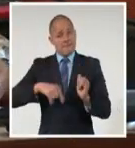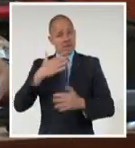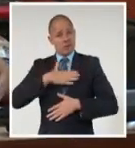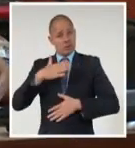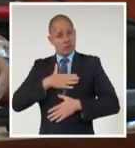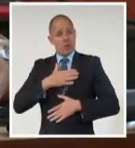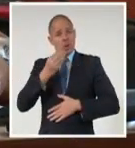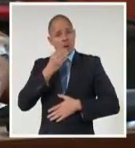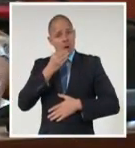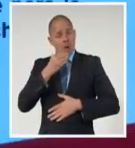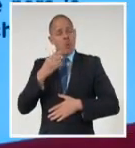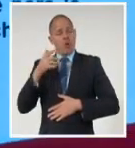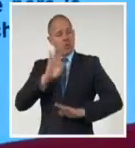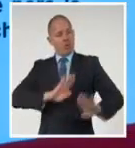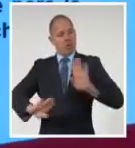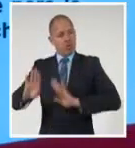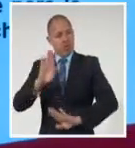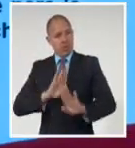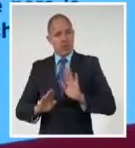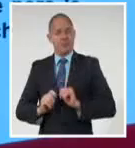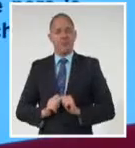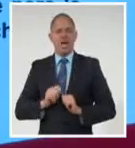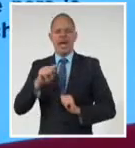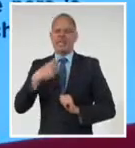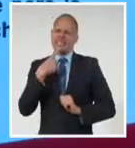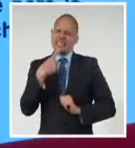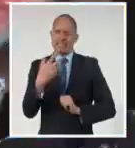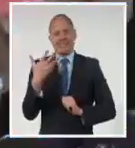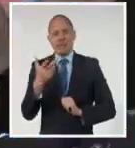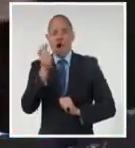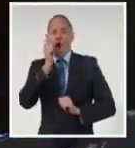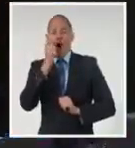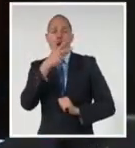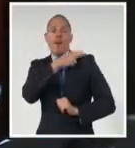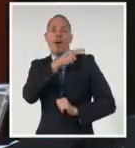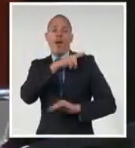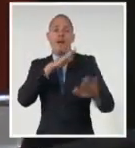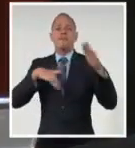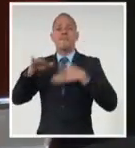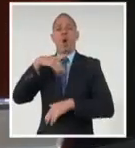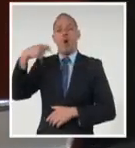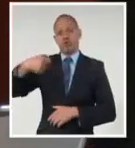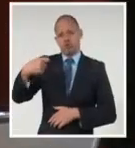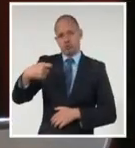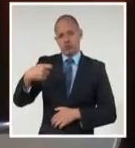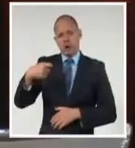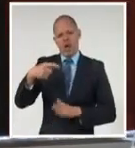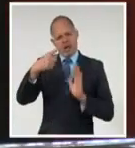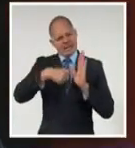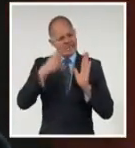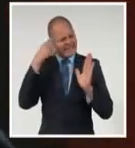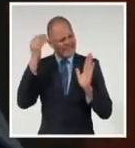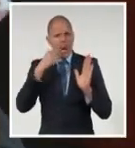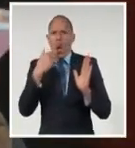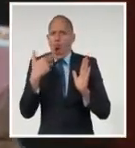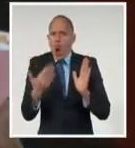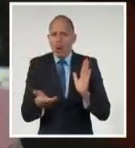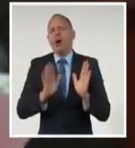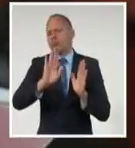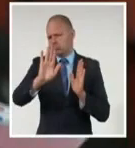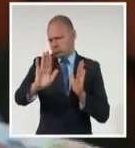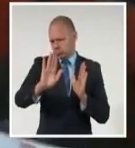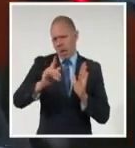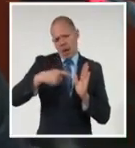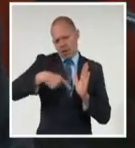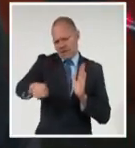Silveira Martínez, titular del Ministerio de Justicia. Ambas normativas se van a publicar oportunamente en el sitio web de la Asamblea Nacional para su